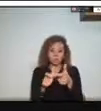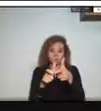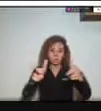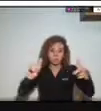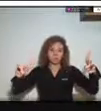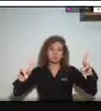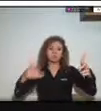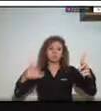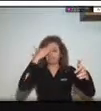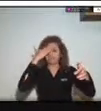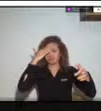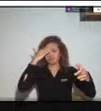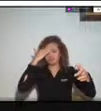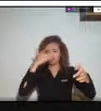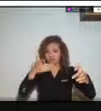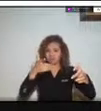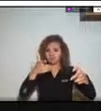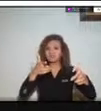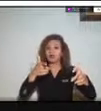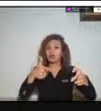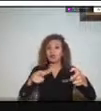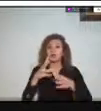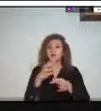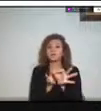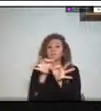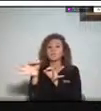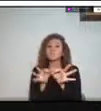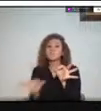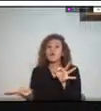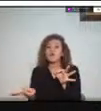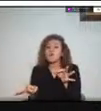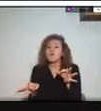igualmente porque pues en nuestro municipio estábamos